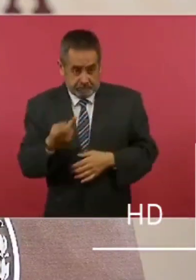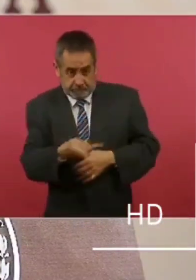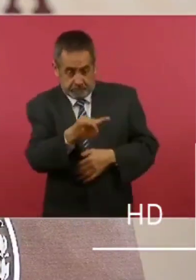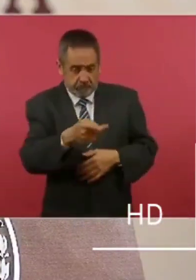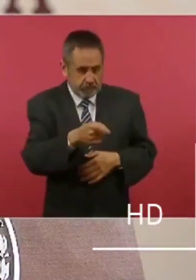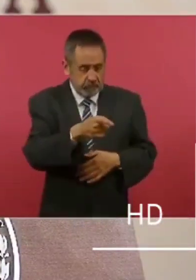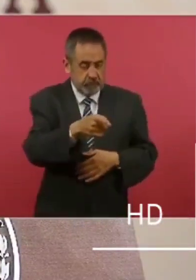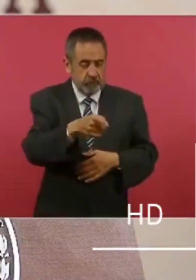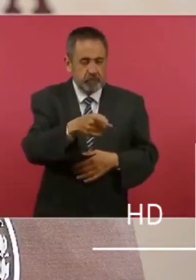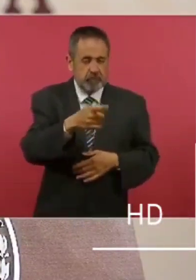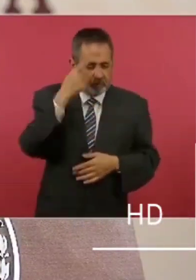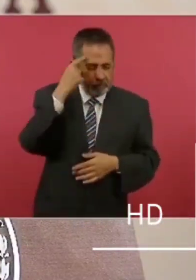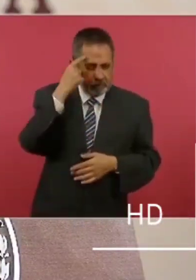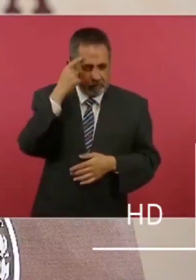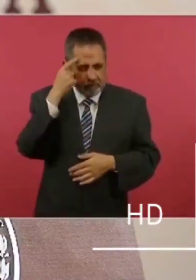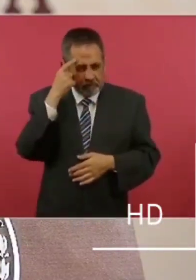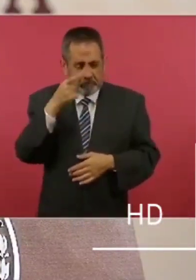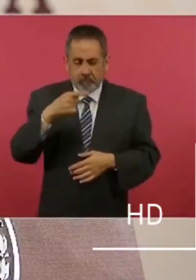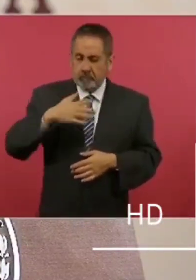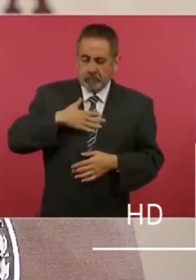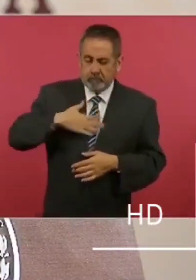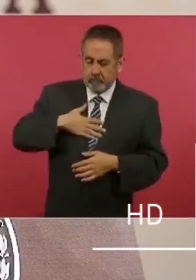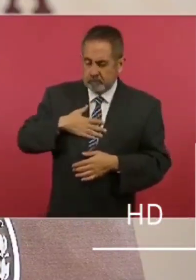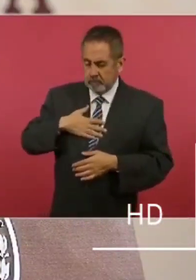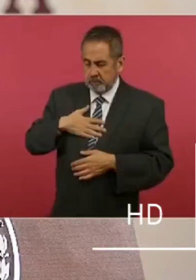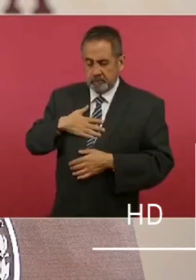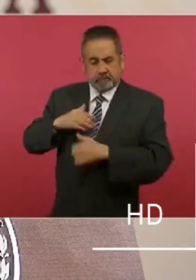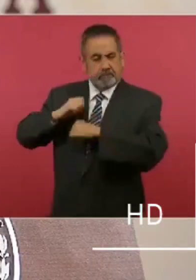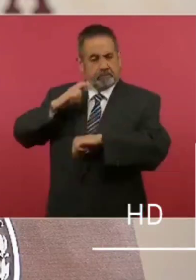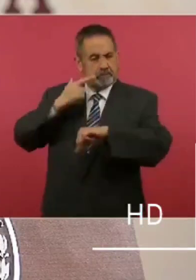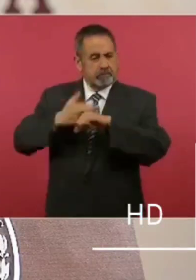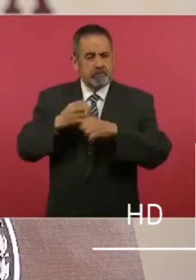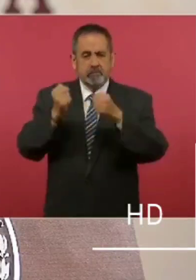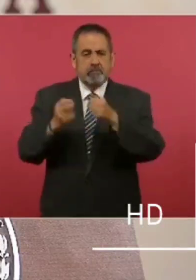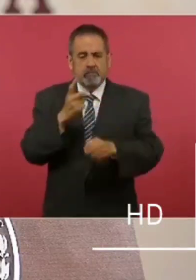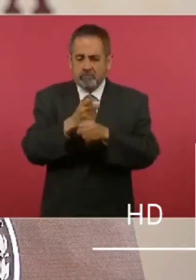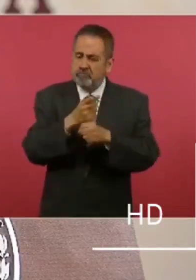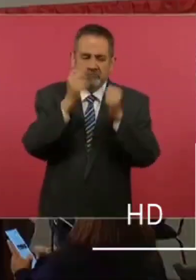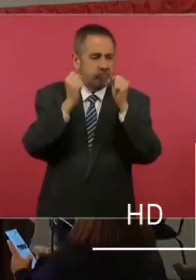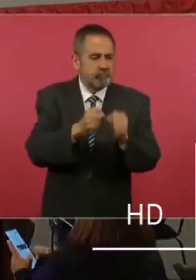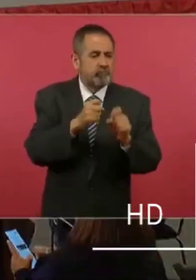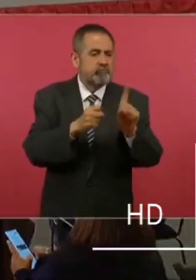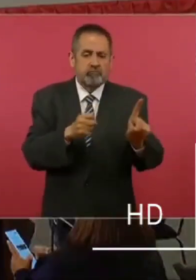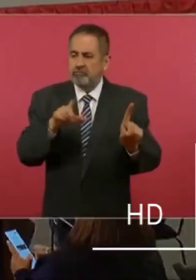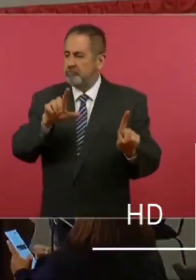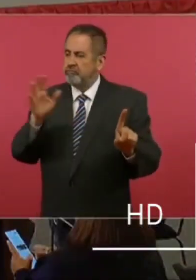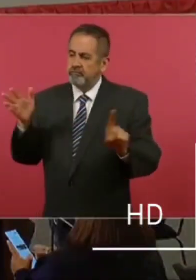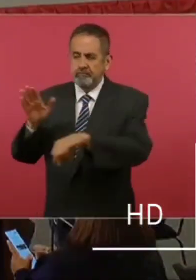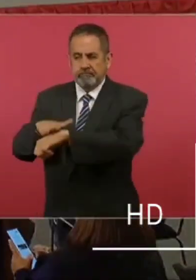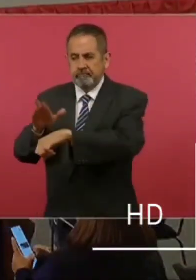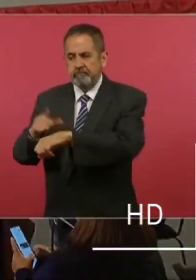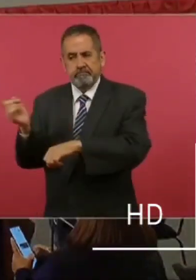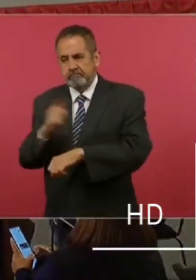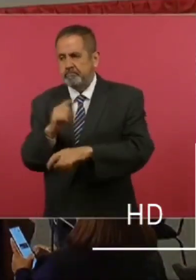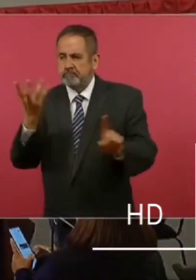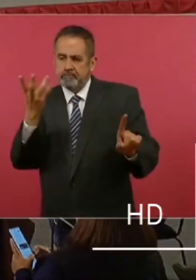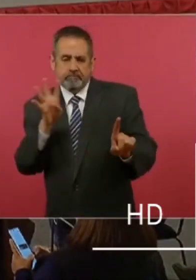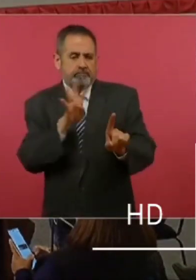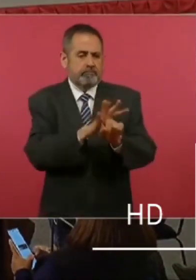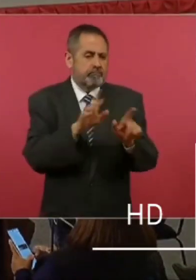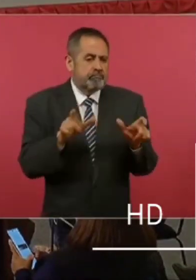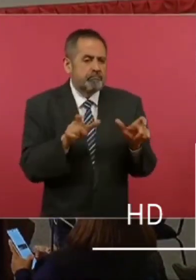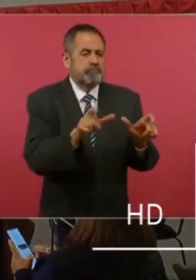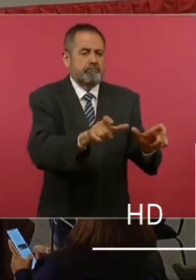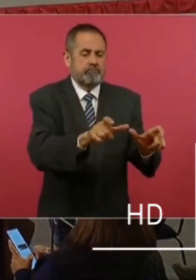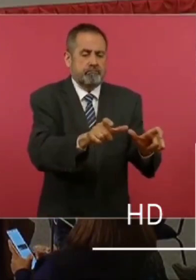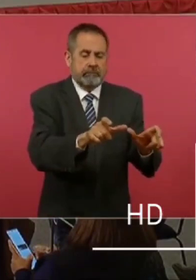él estuviera en la estrategia de seguridad de este país, ya le hubiera puesto escoltas. ¿Por qué? Solo